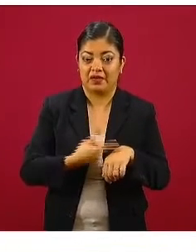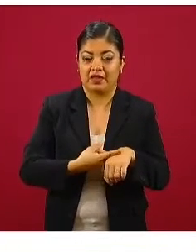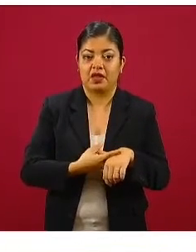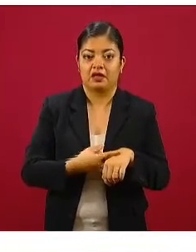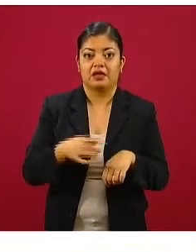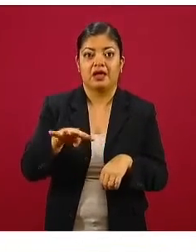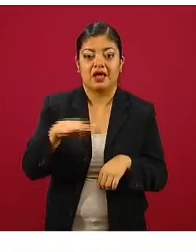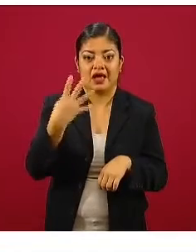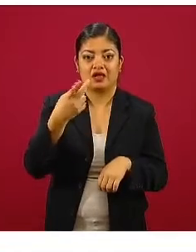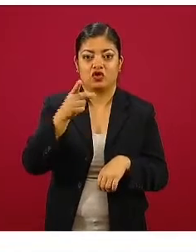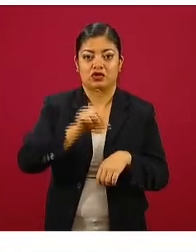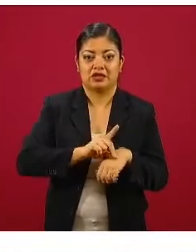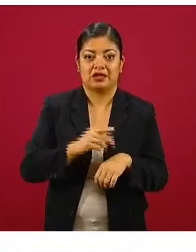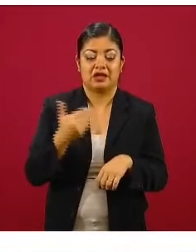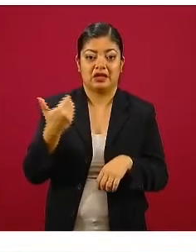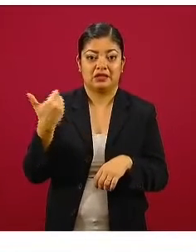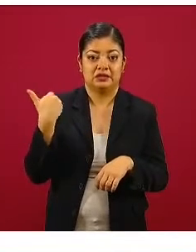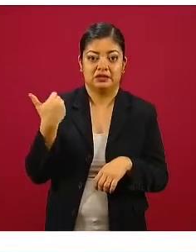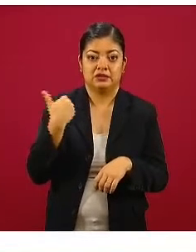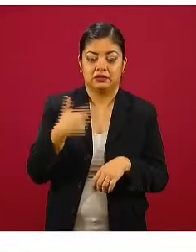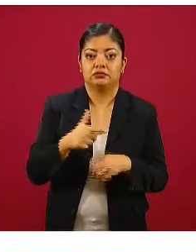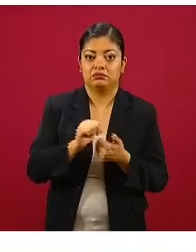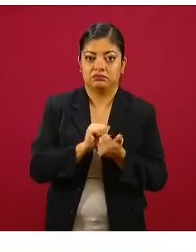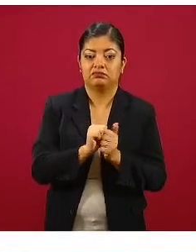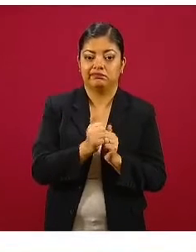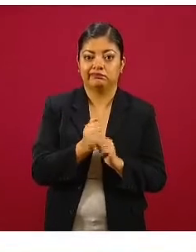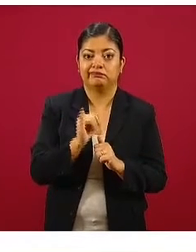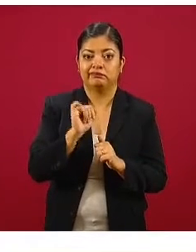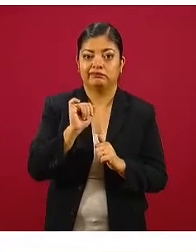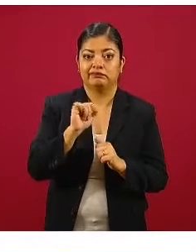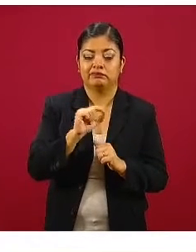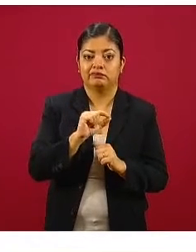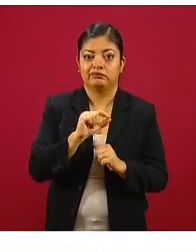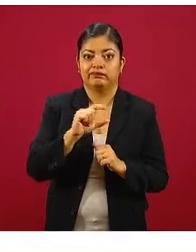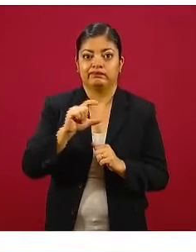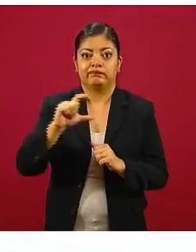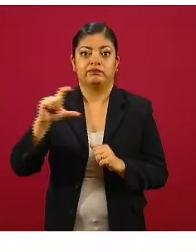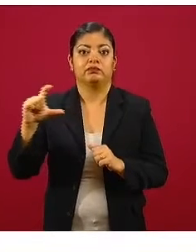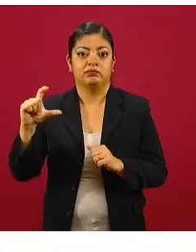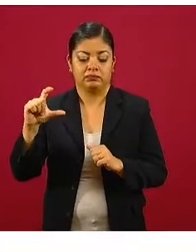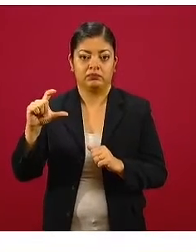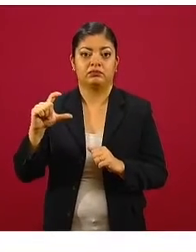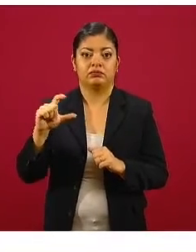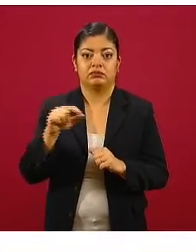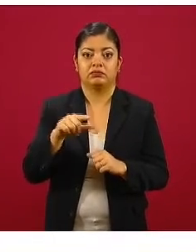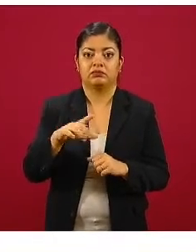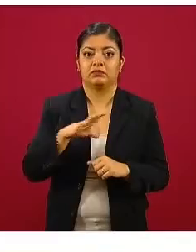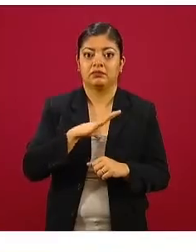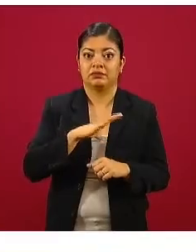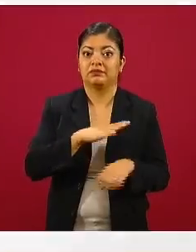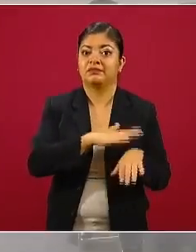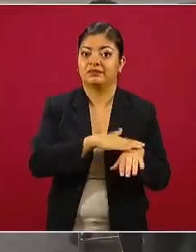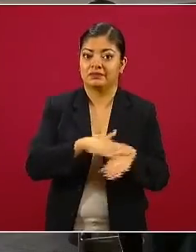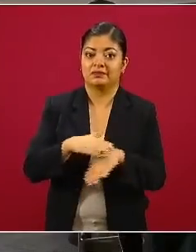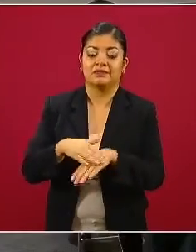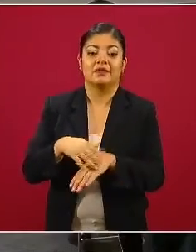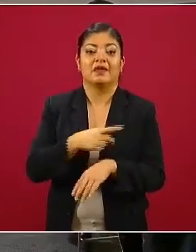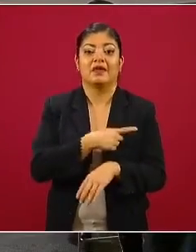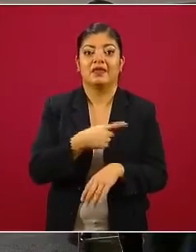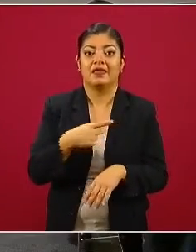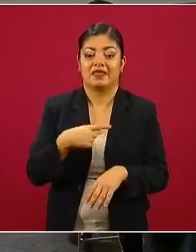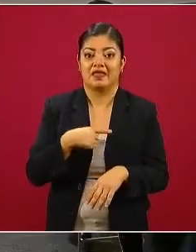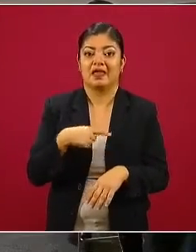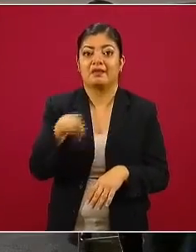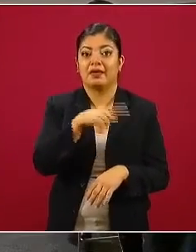en los 14 días recientes ha ido incrementando, lo que corrobora precisamente el mensaje de que tenemos